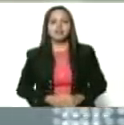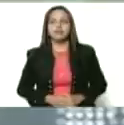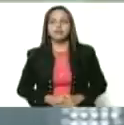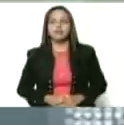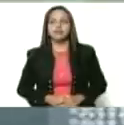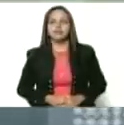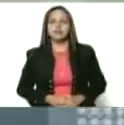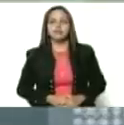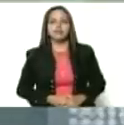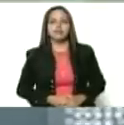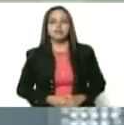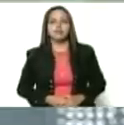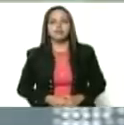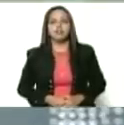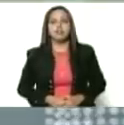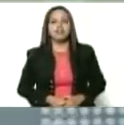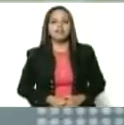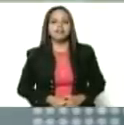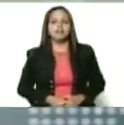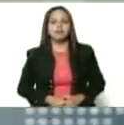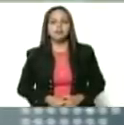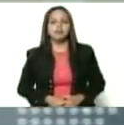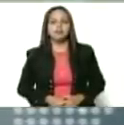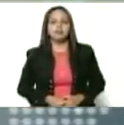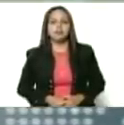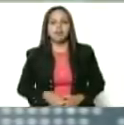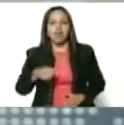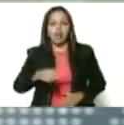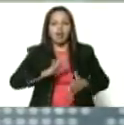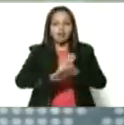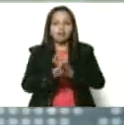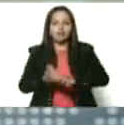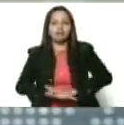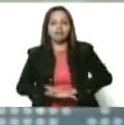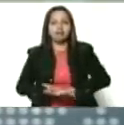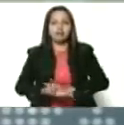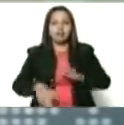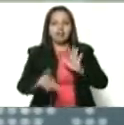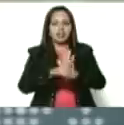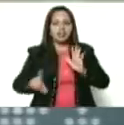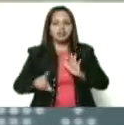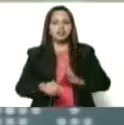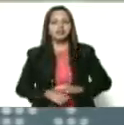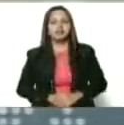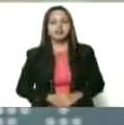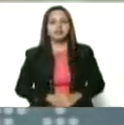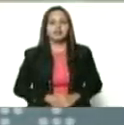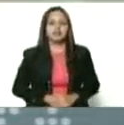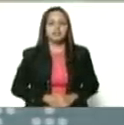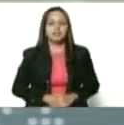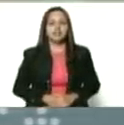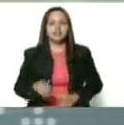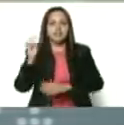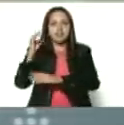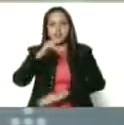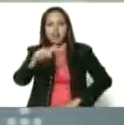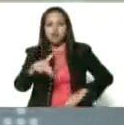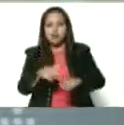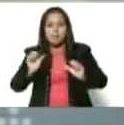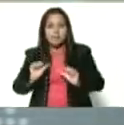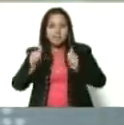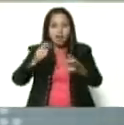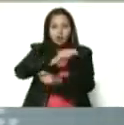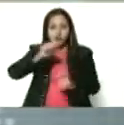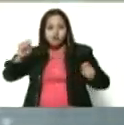violencia contra la mujer. Es donde la vamos a vencer y en las leyes. La Asamblea Nacional ha empezado una